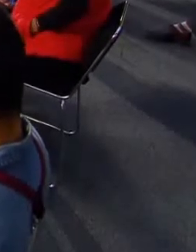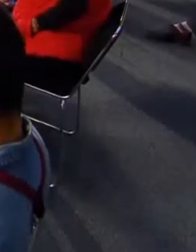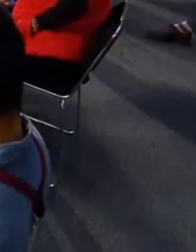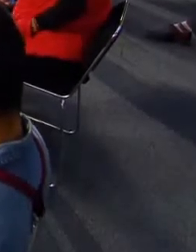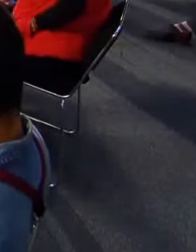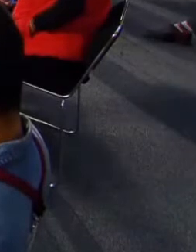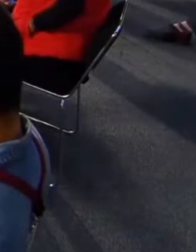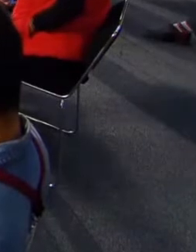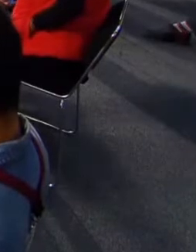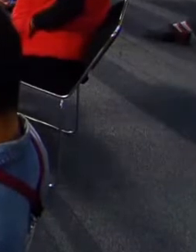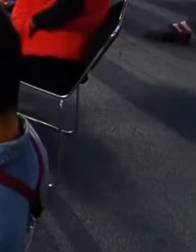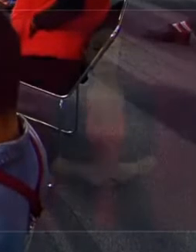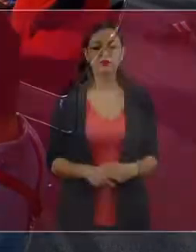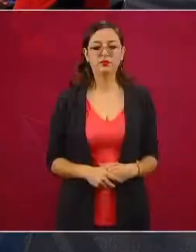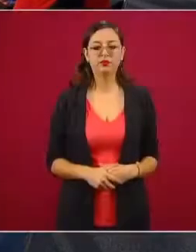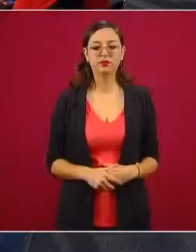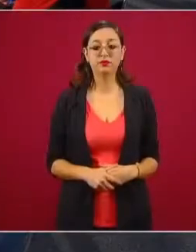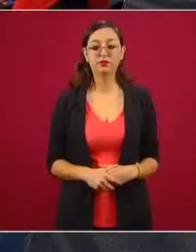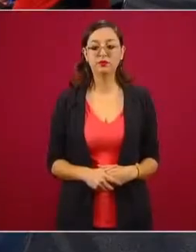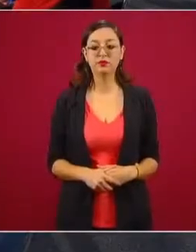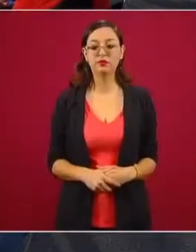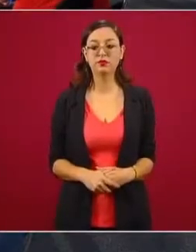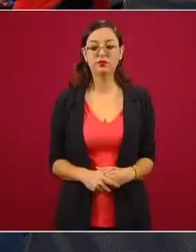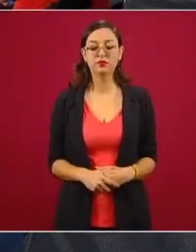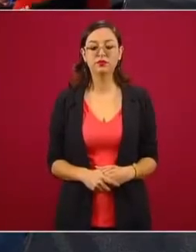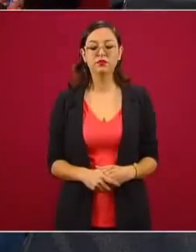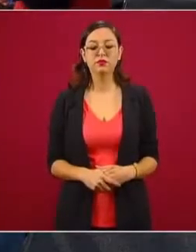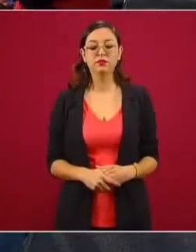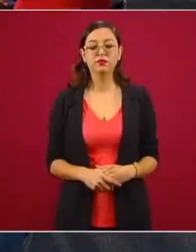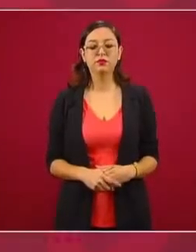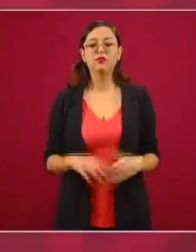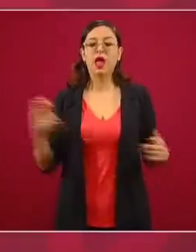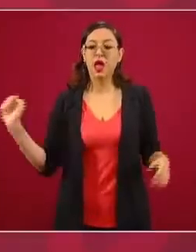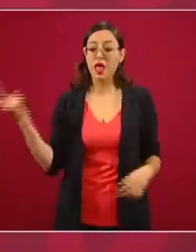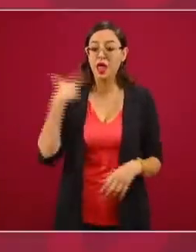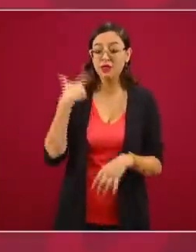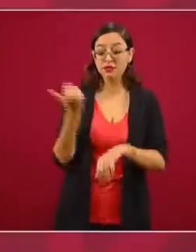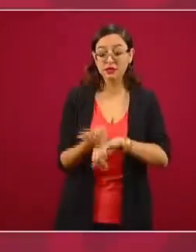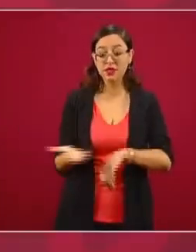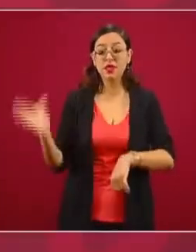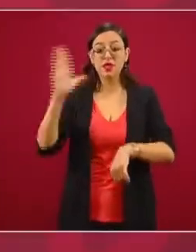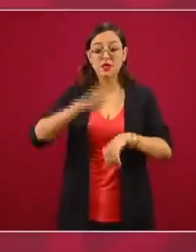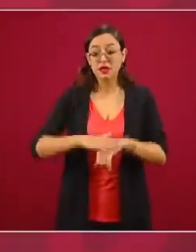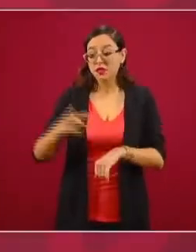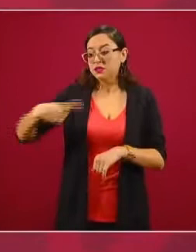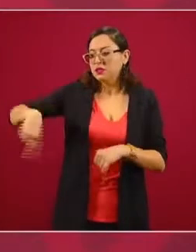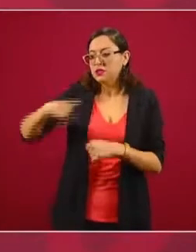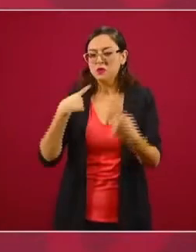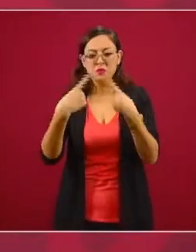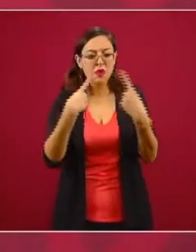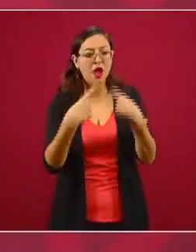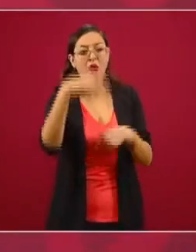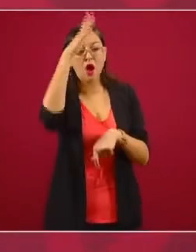como el que se hizo en una administración de permitir que entraran armas